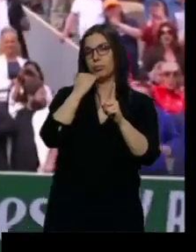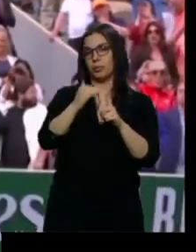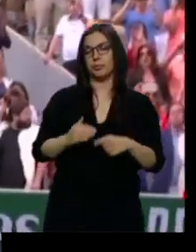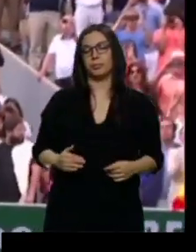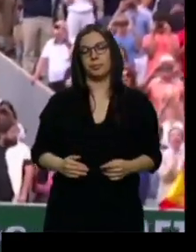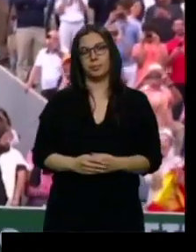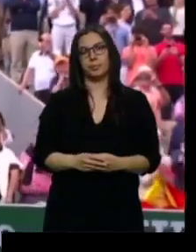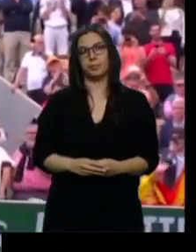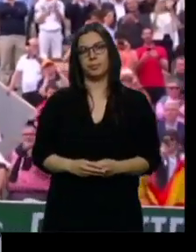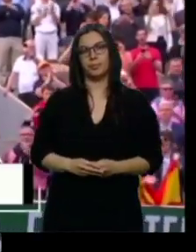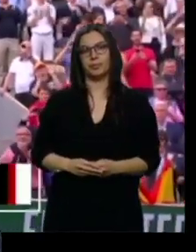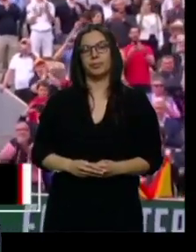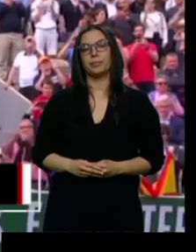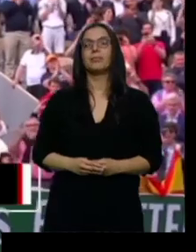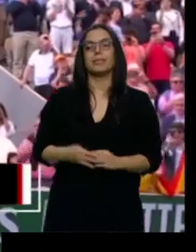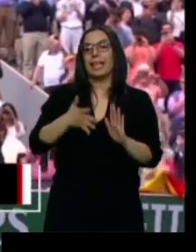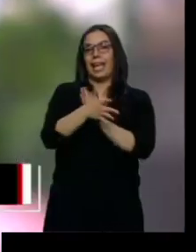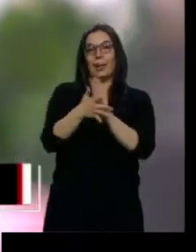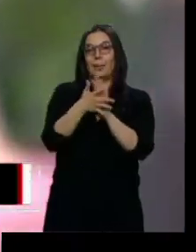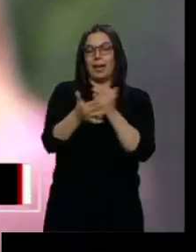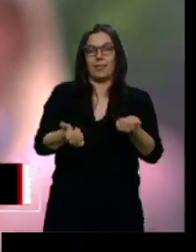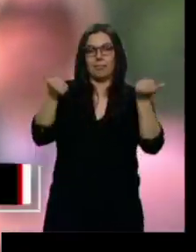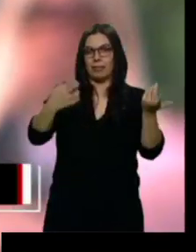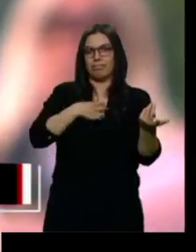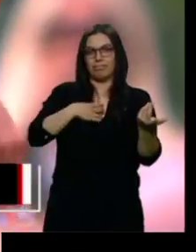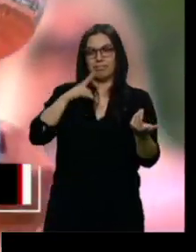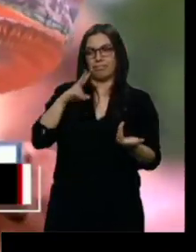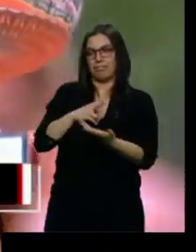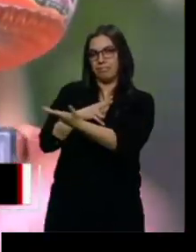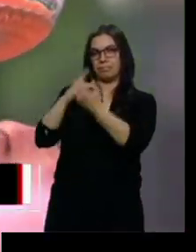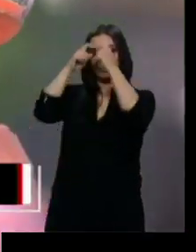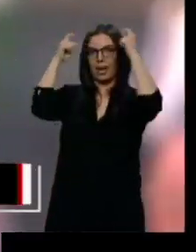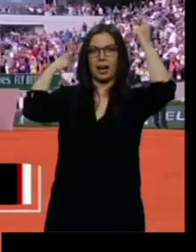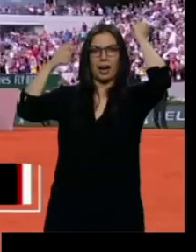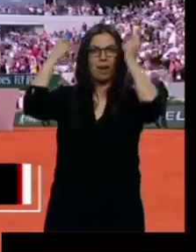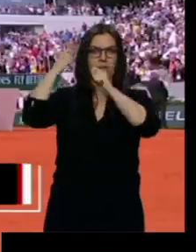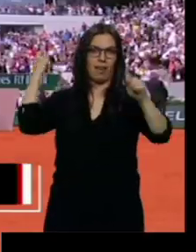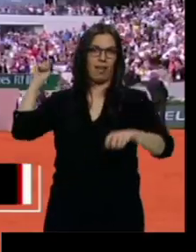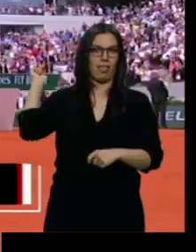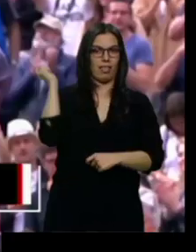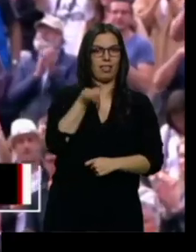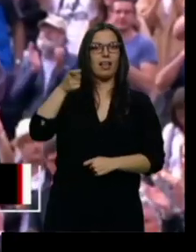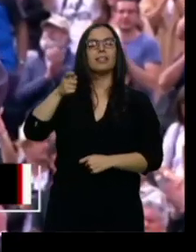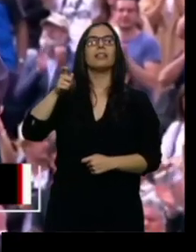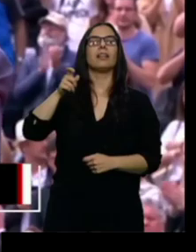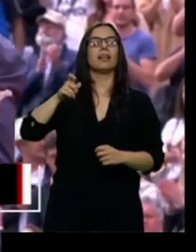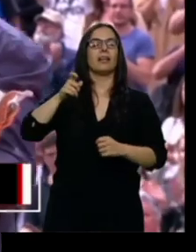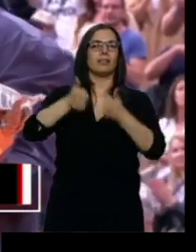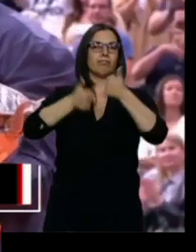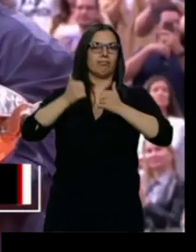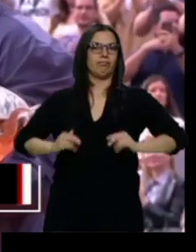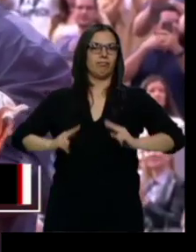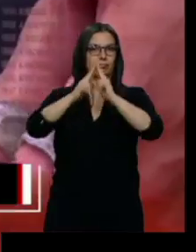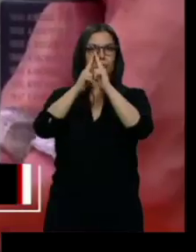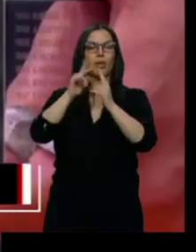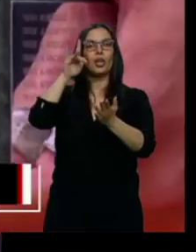Se acaban los adjetivos para calificar lo que ha conseguido Rafa Nadal en Roland Garros. Lleva 12 títulos de 12 finales disputadas en